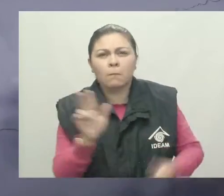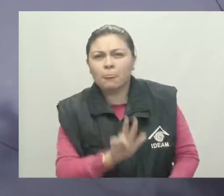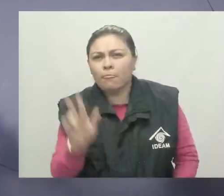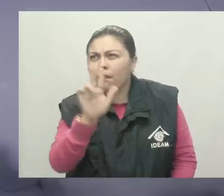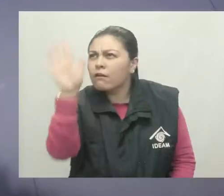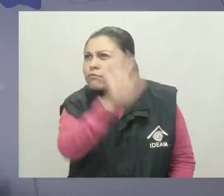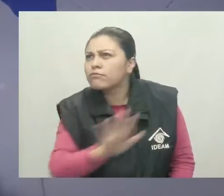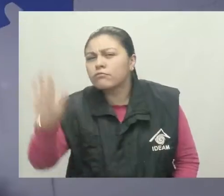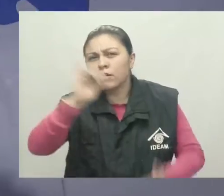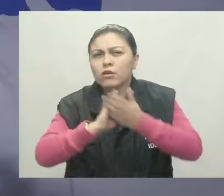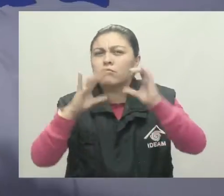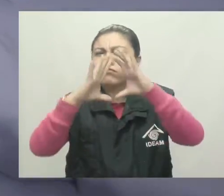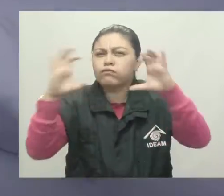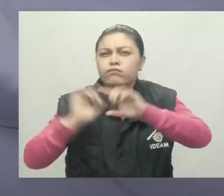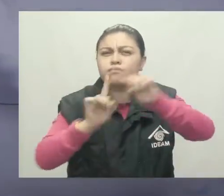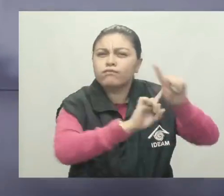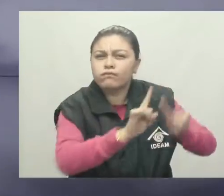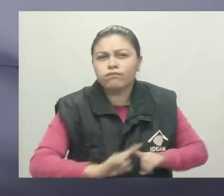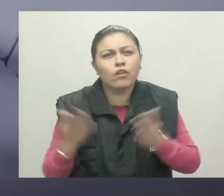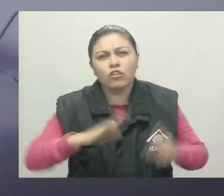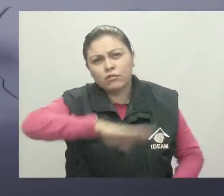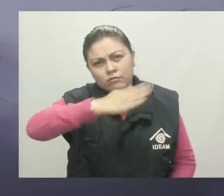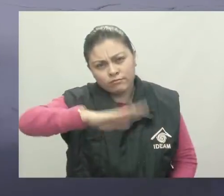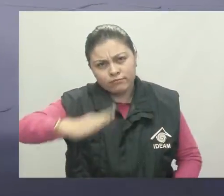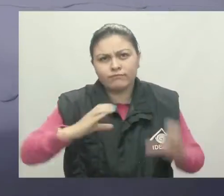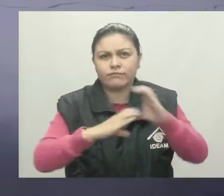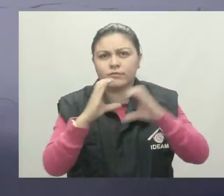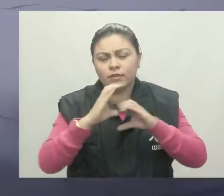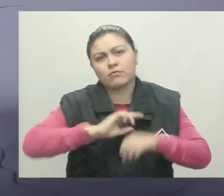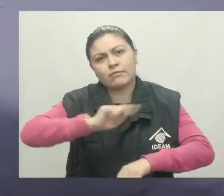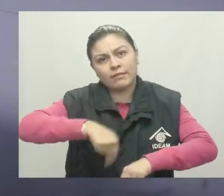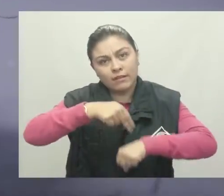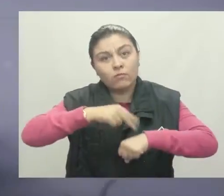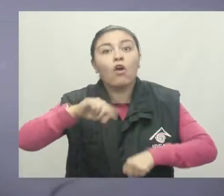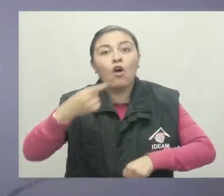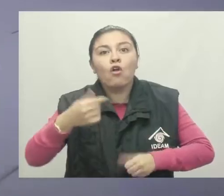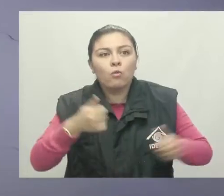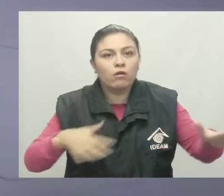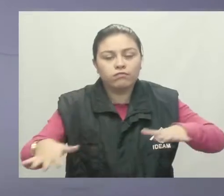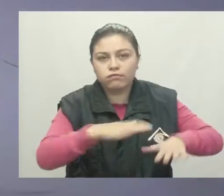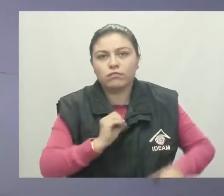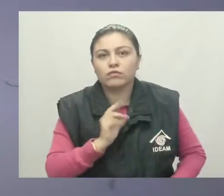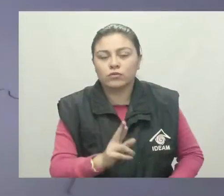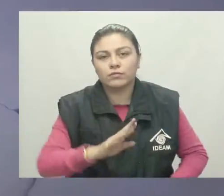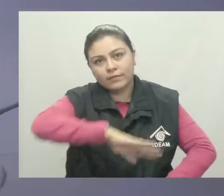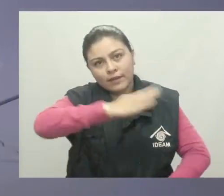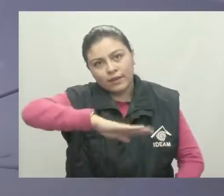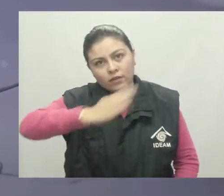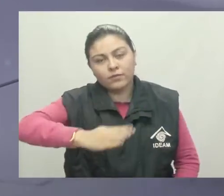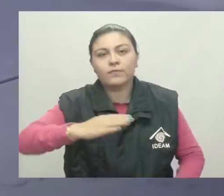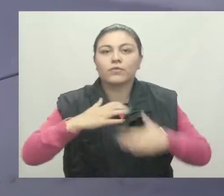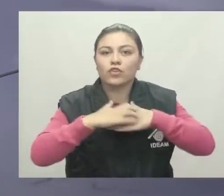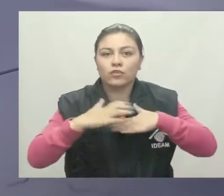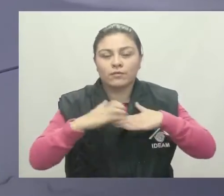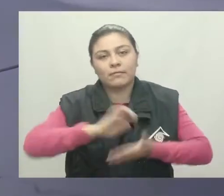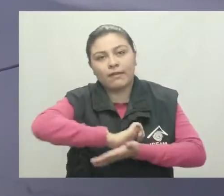nubosidad variada y precipitaciones en las montañas del Cauca, Nariño y en sectores del sur de Antioquia, Tolima y en el Eje Cafetero con